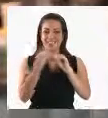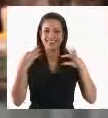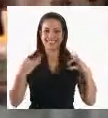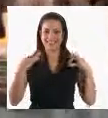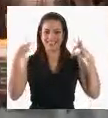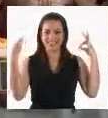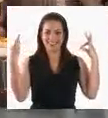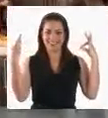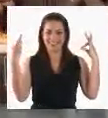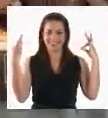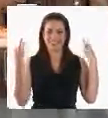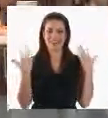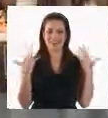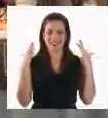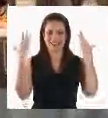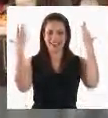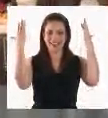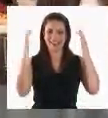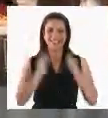¡Muchos años feliz!